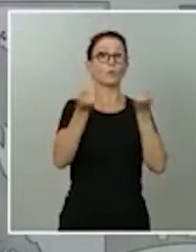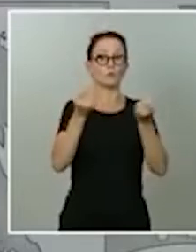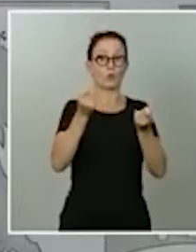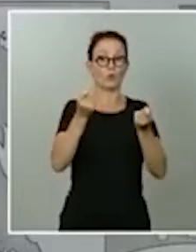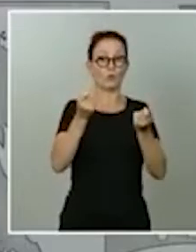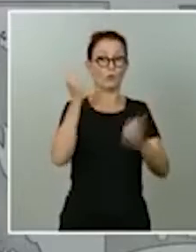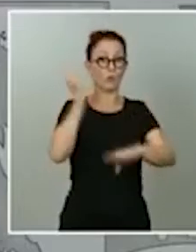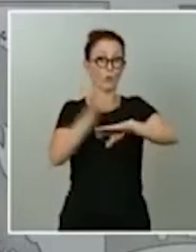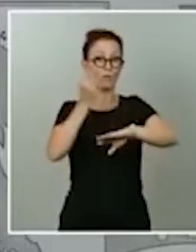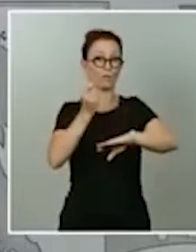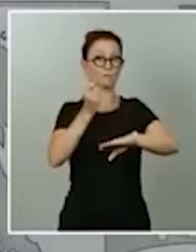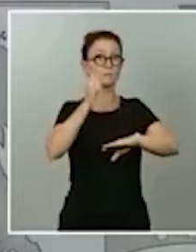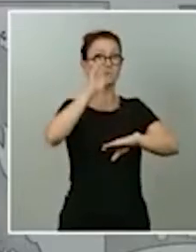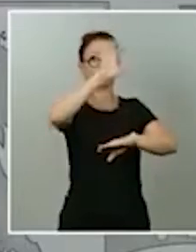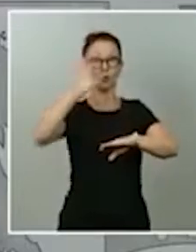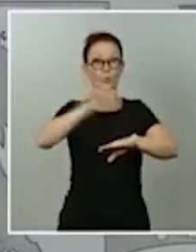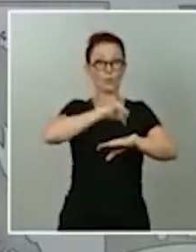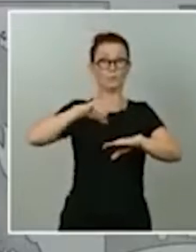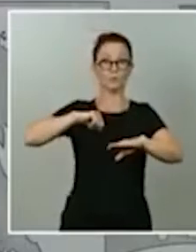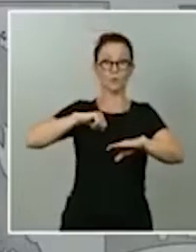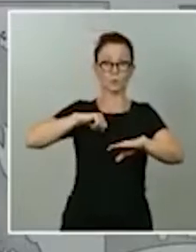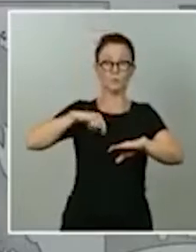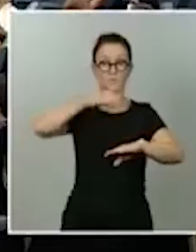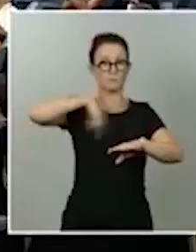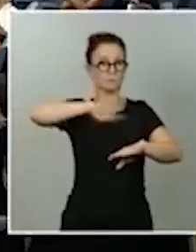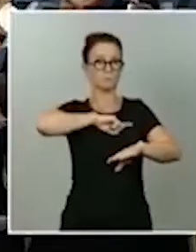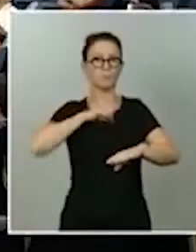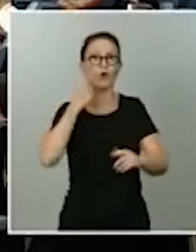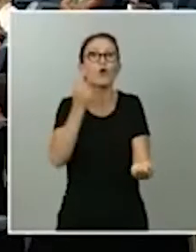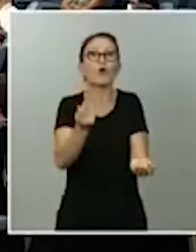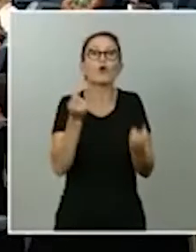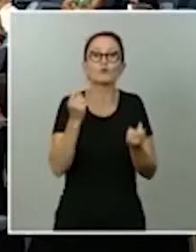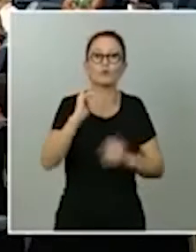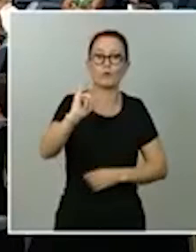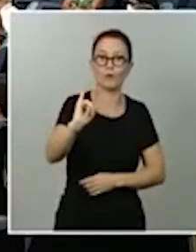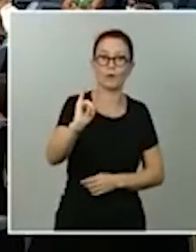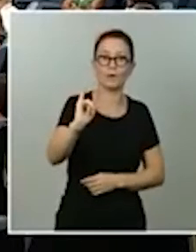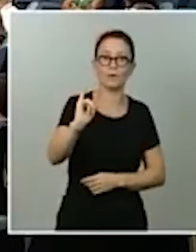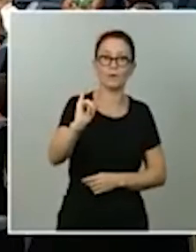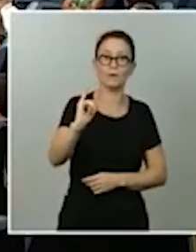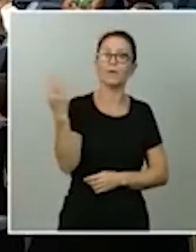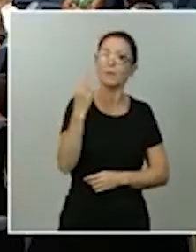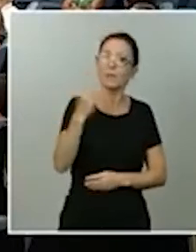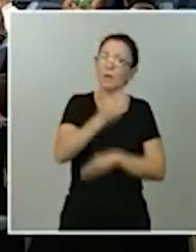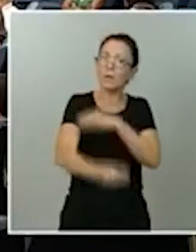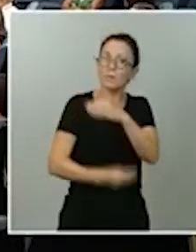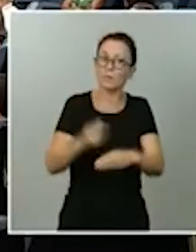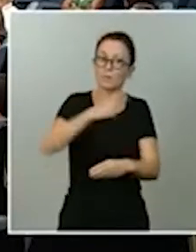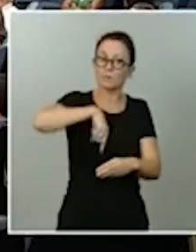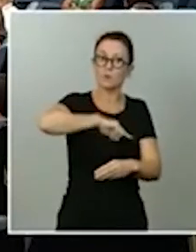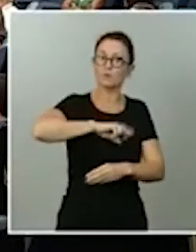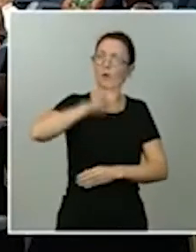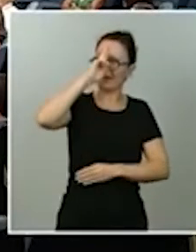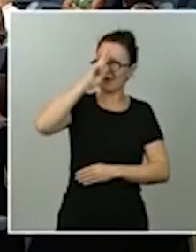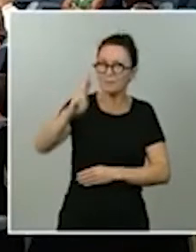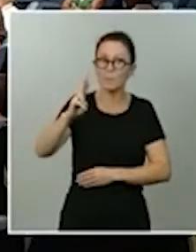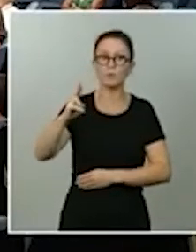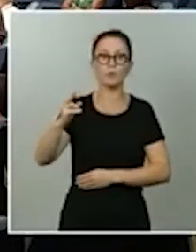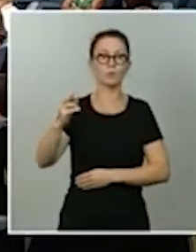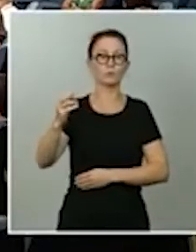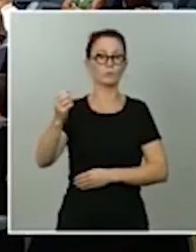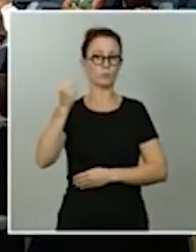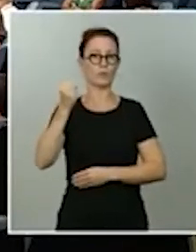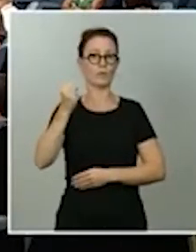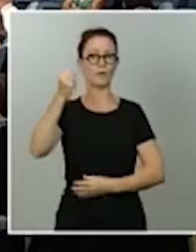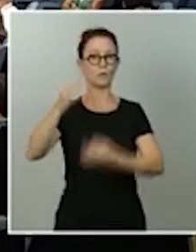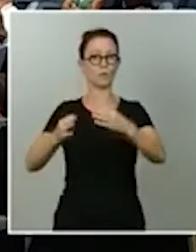comunidades autónomas. Está bien. Tienen que hacerlo. Es más, del respeto absoluto que yo tengo al Poder Judicial, hay que reconocer que el Poder Judicial está